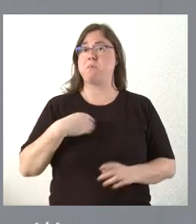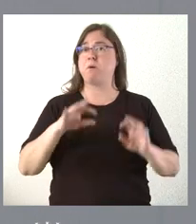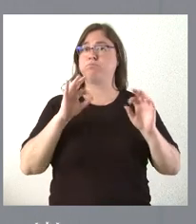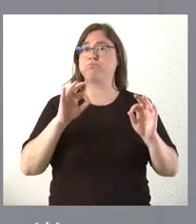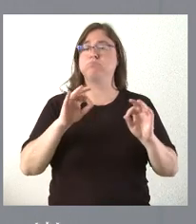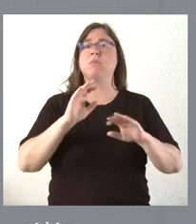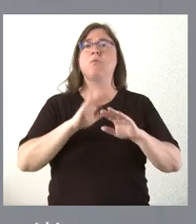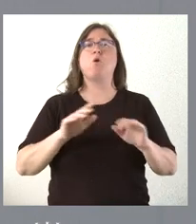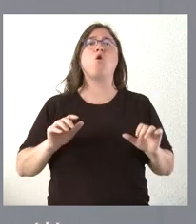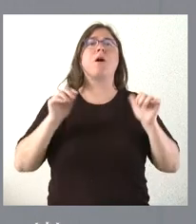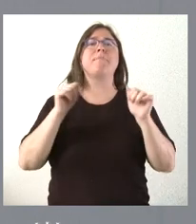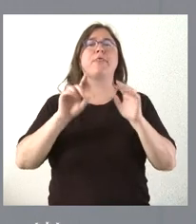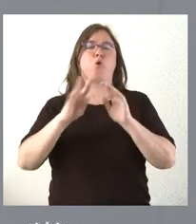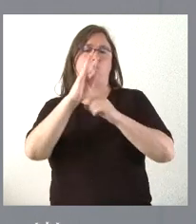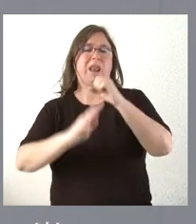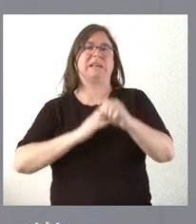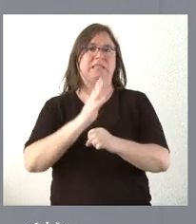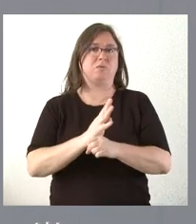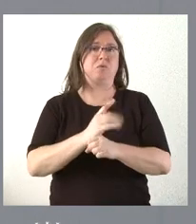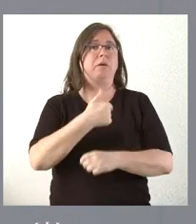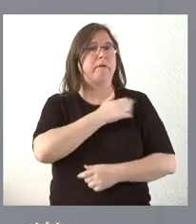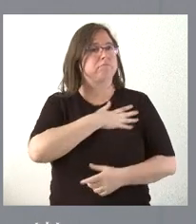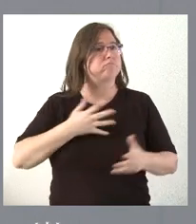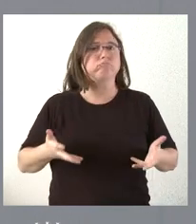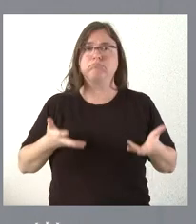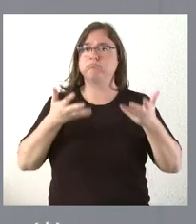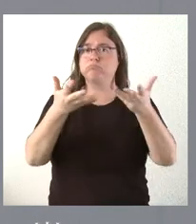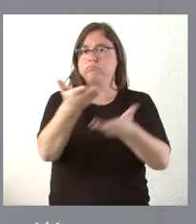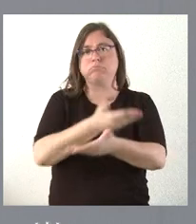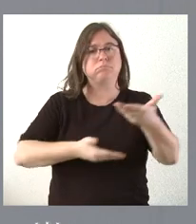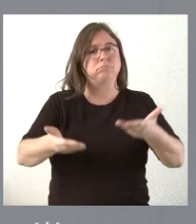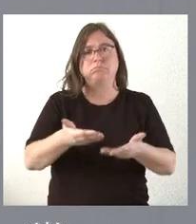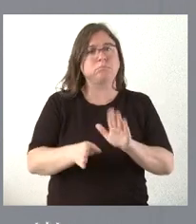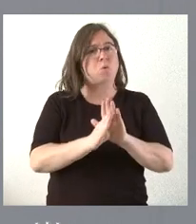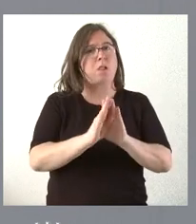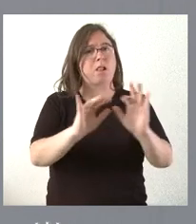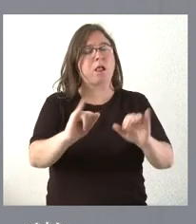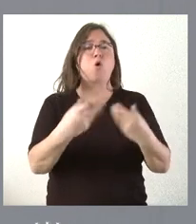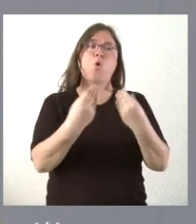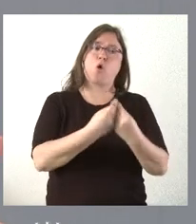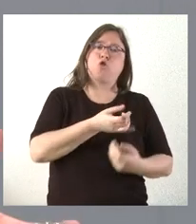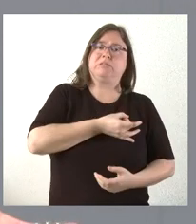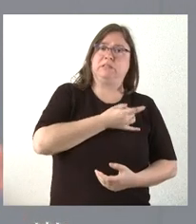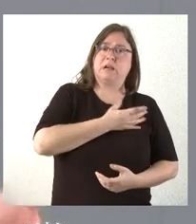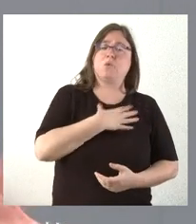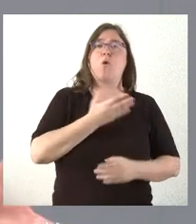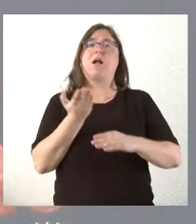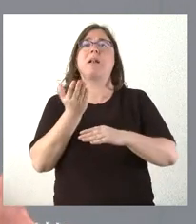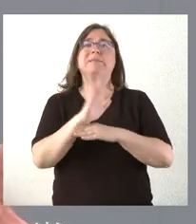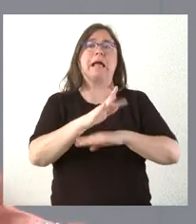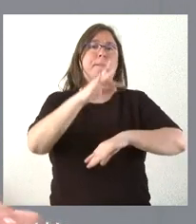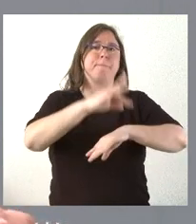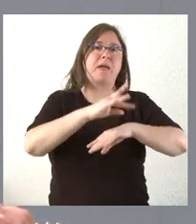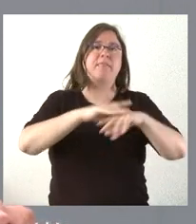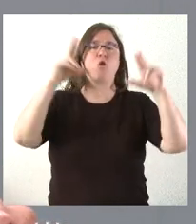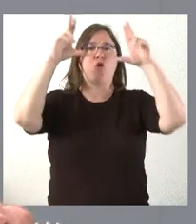desde que comenzó la legislatura. Por tanto, nuestra voluntad de mano tendida y de acuerdo está allí, tanto con los sindicatos que puedan representar a los médicos y las